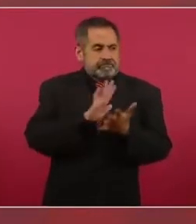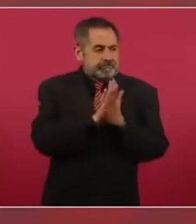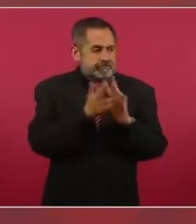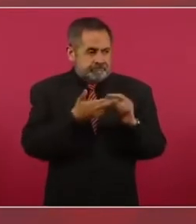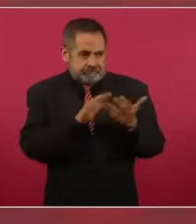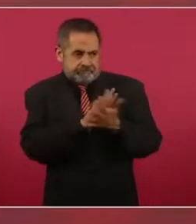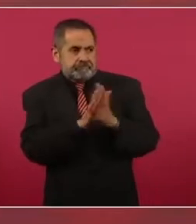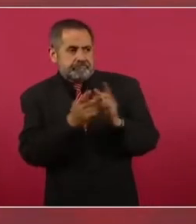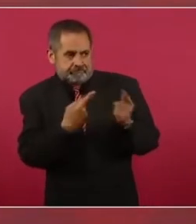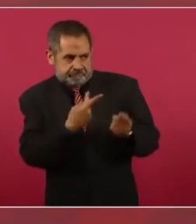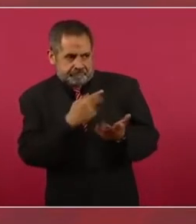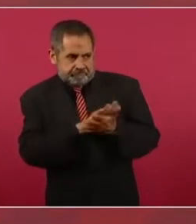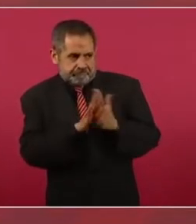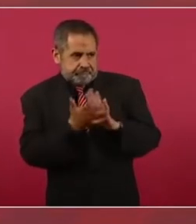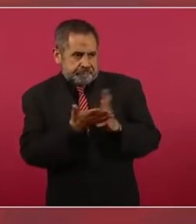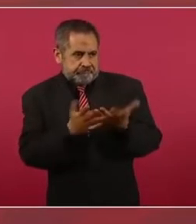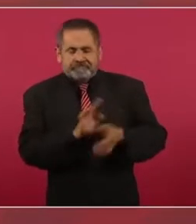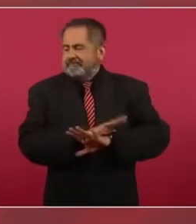complicidad con nadie.